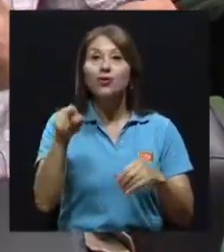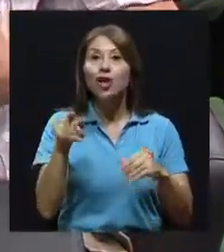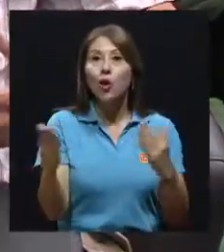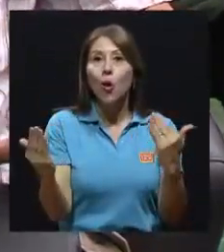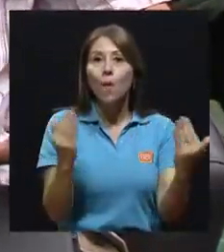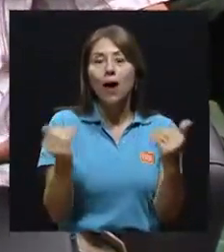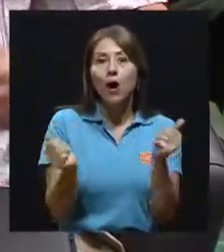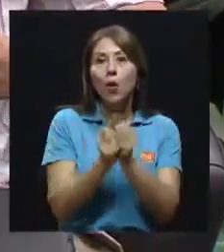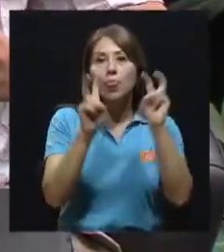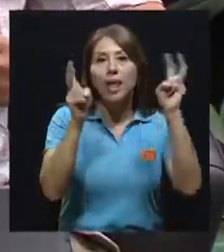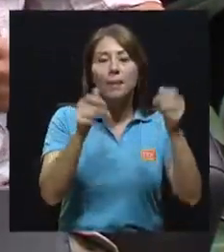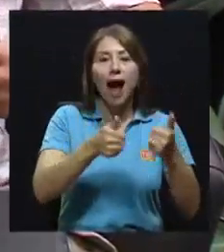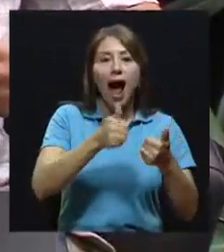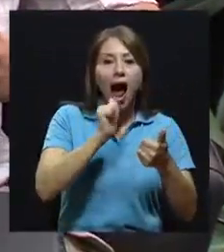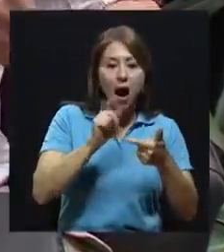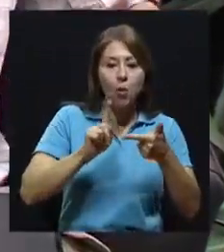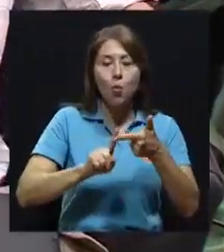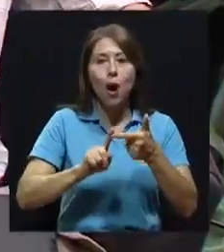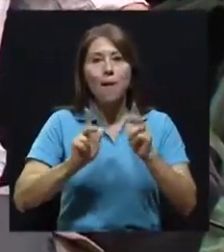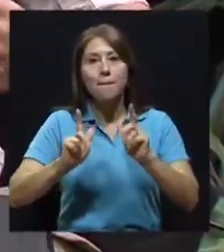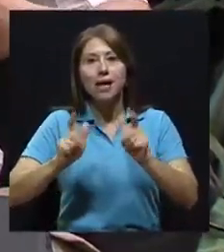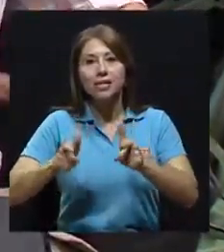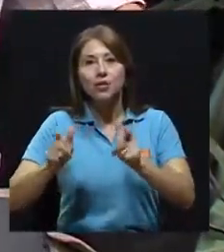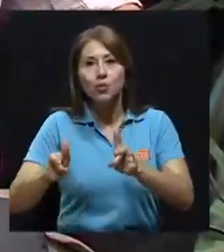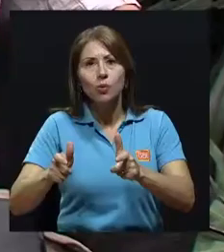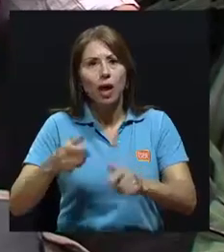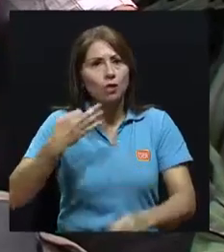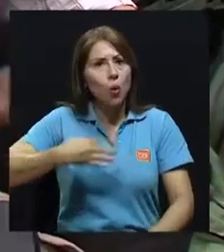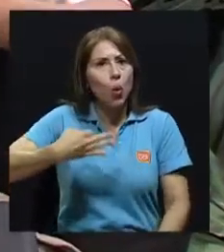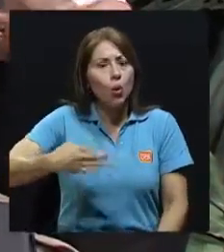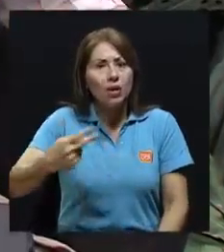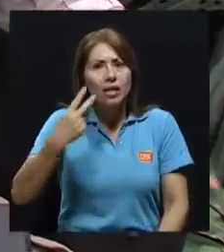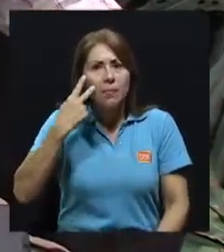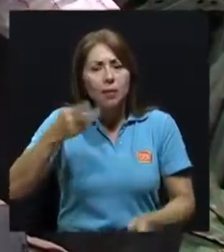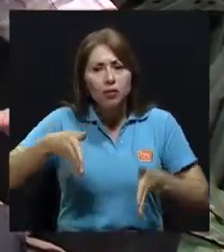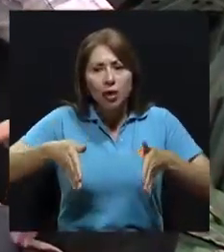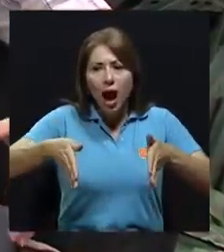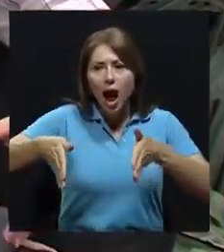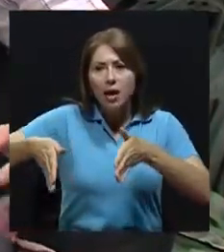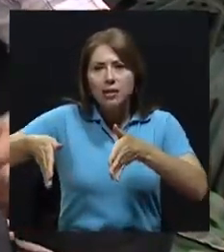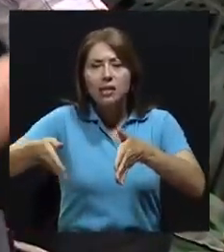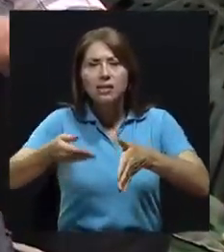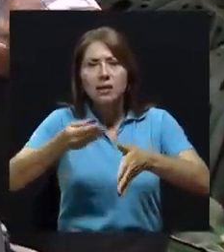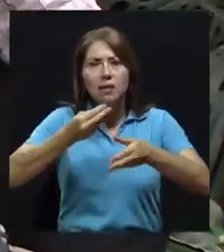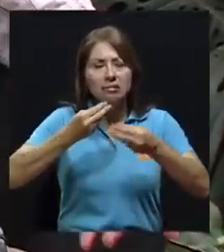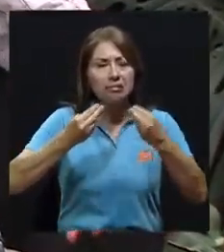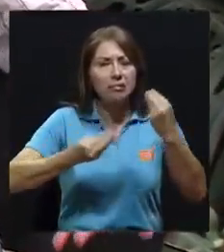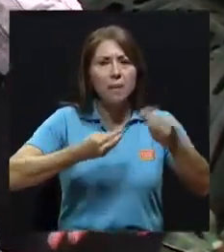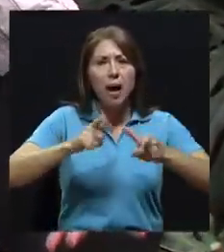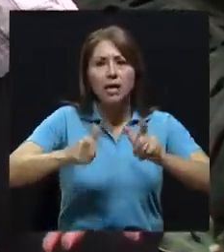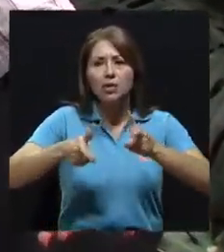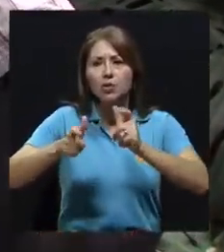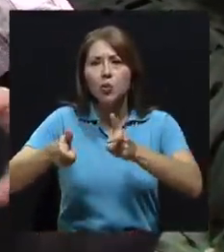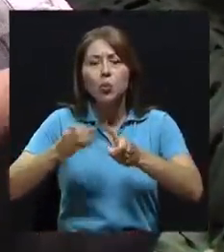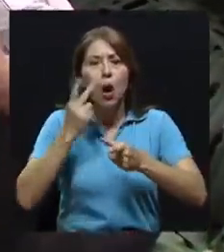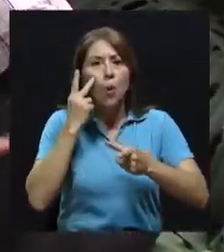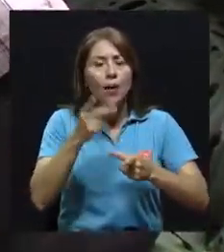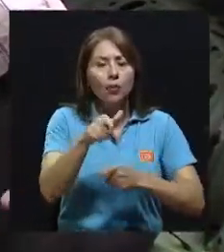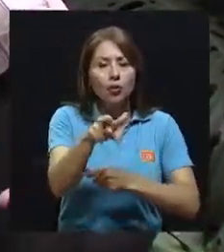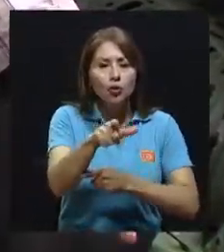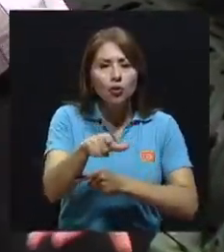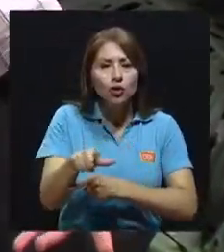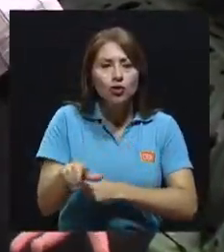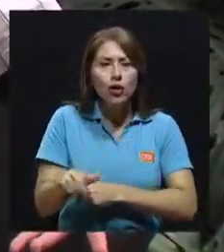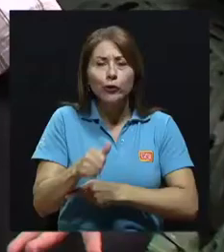con el tema de la basura, que es algo más visible, que todos los días vemos basura en las calles, que vemos ríos contaminados, que vemos agua